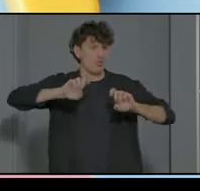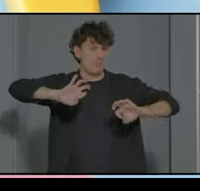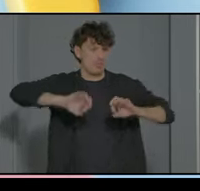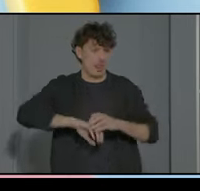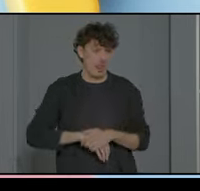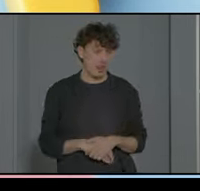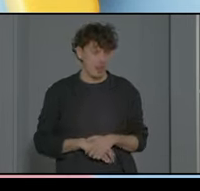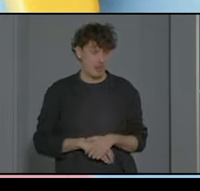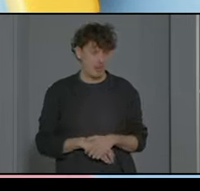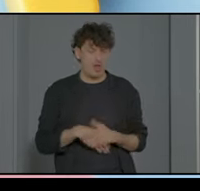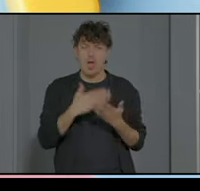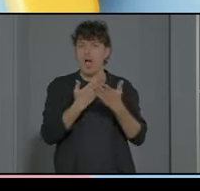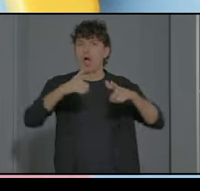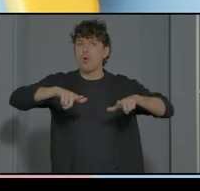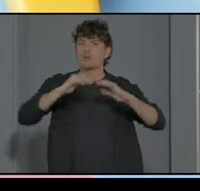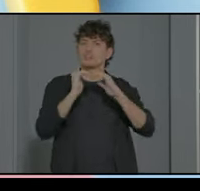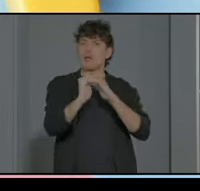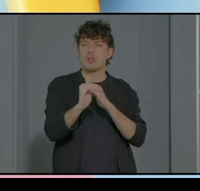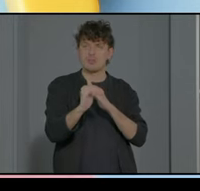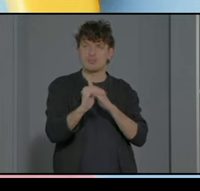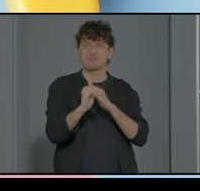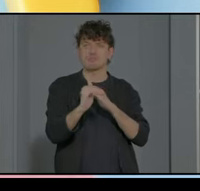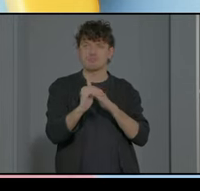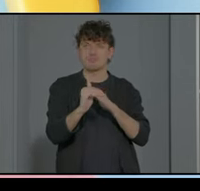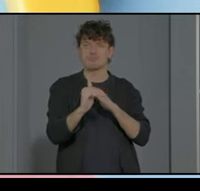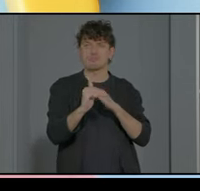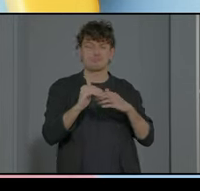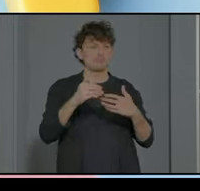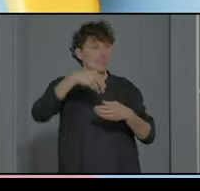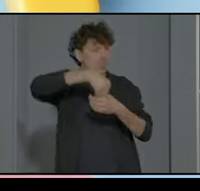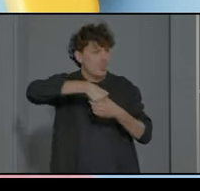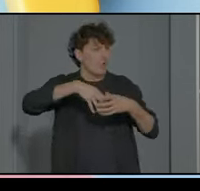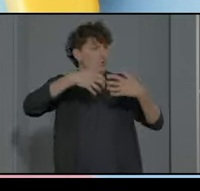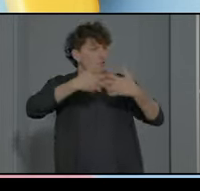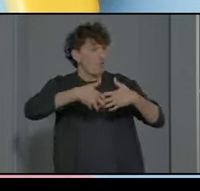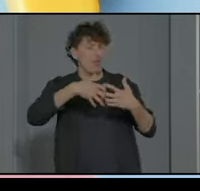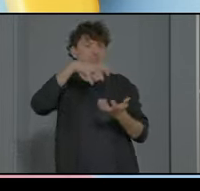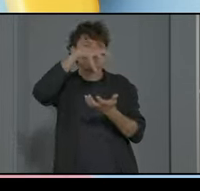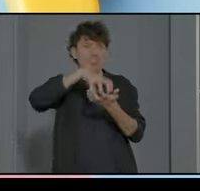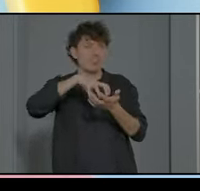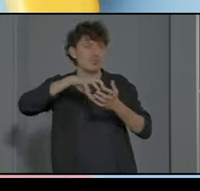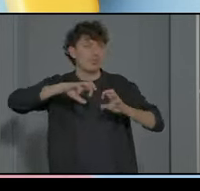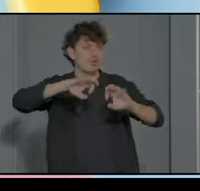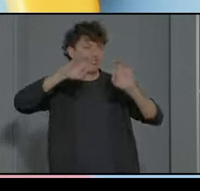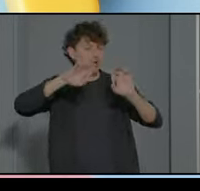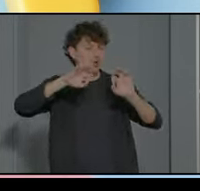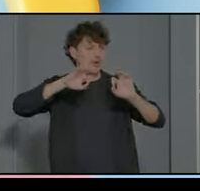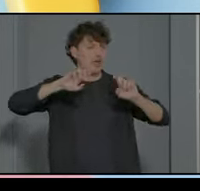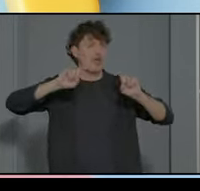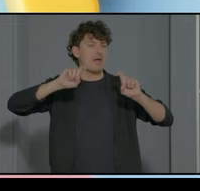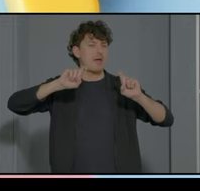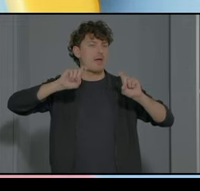en el aula estable con el funcionamiento de un centro de educación especial es un aula de educación especial